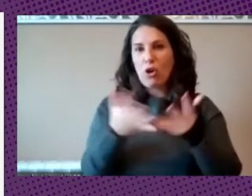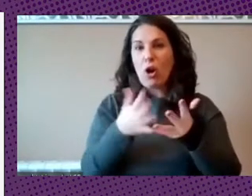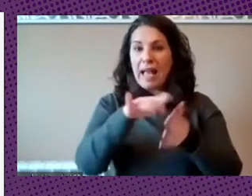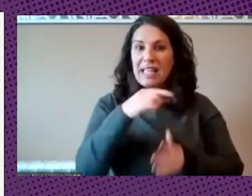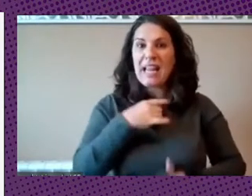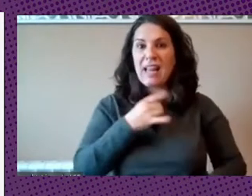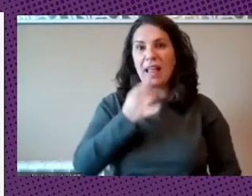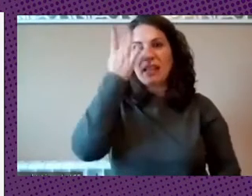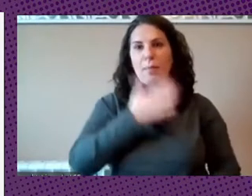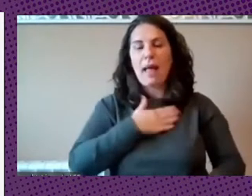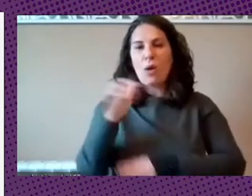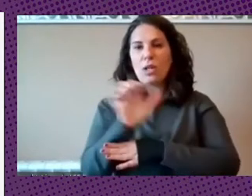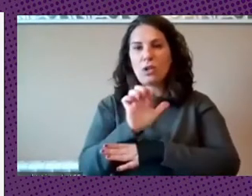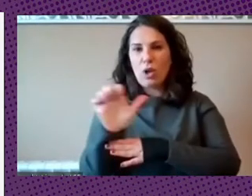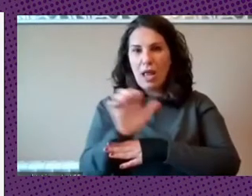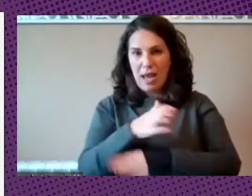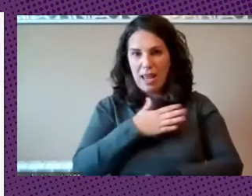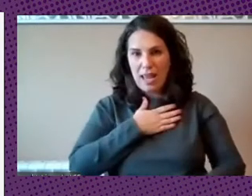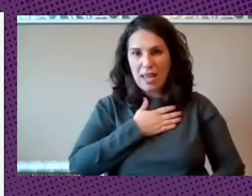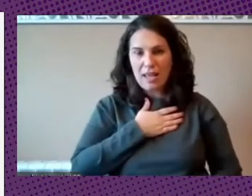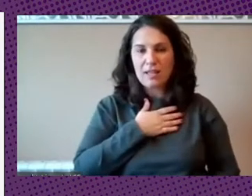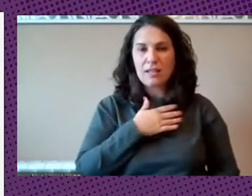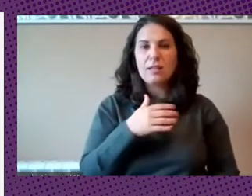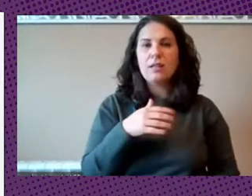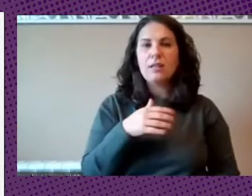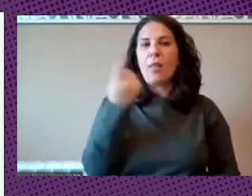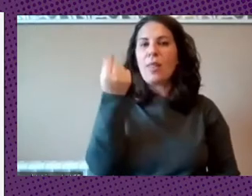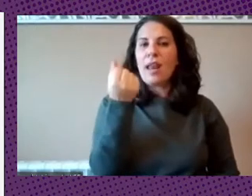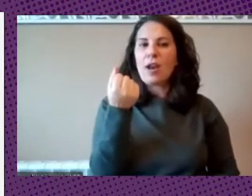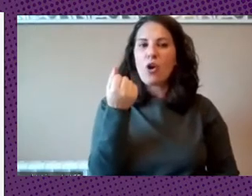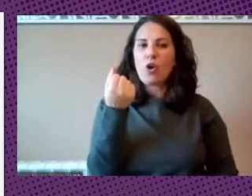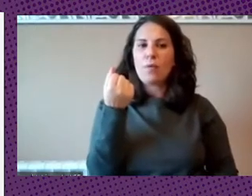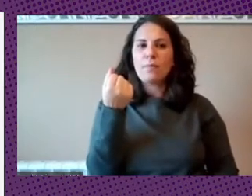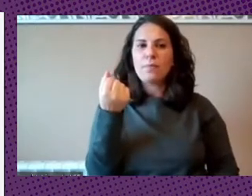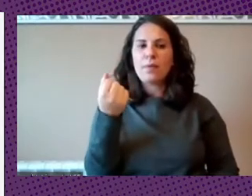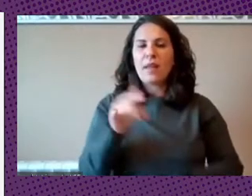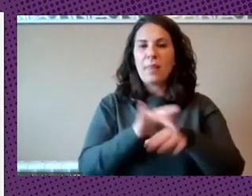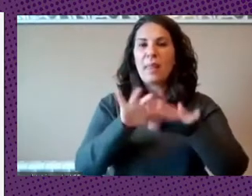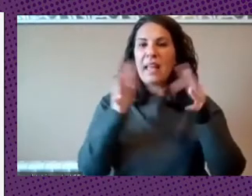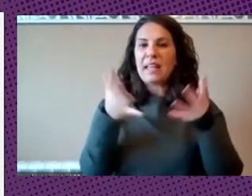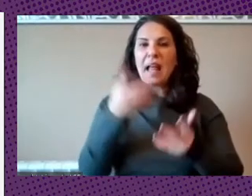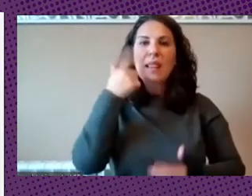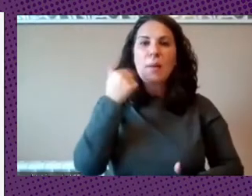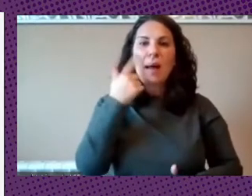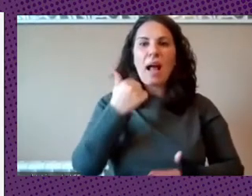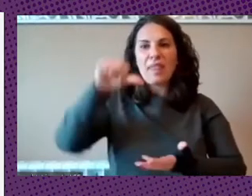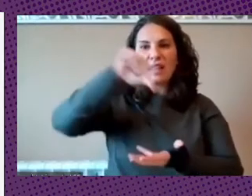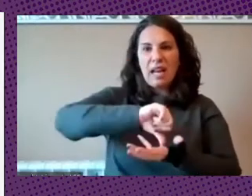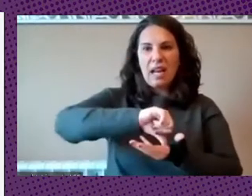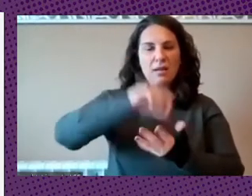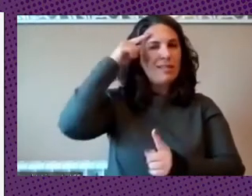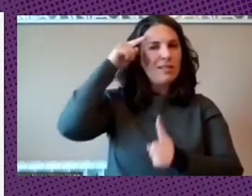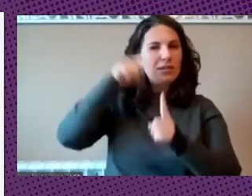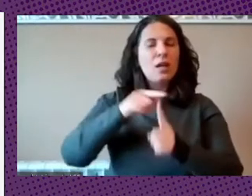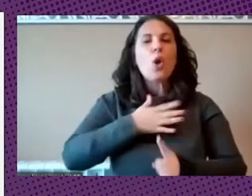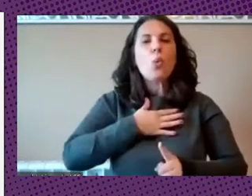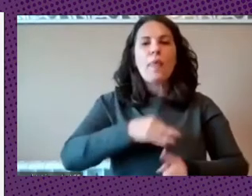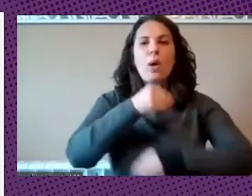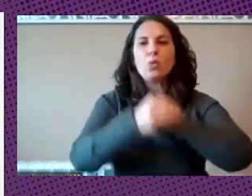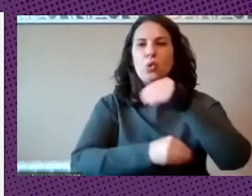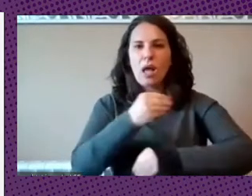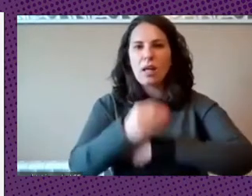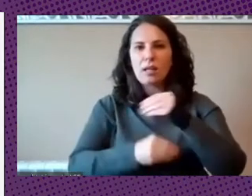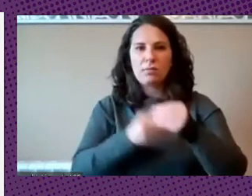la iniciativa ecuatoriana de un dinero digital de banca central para que pueda ser utilizada